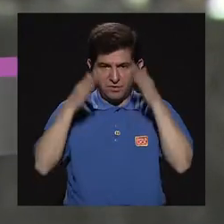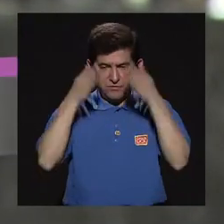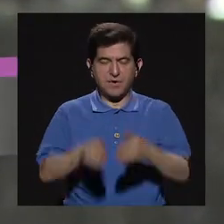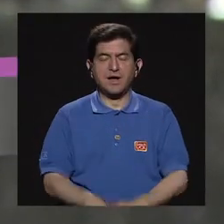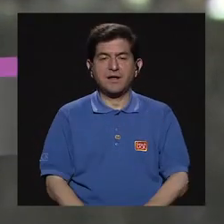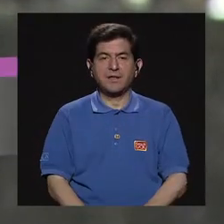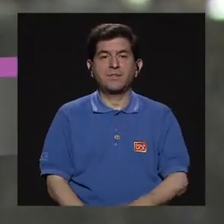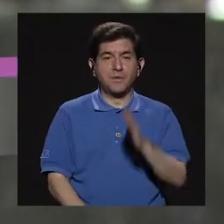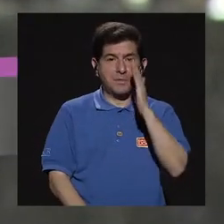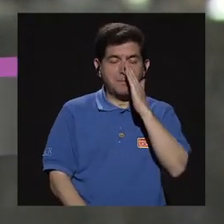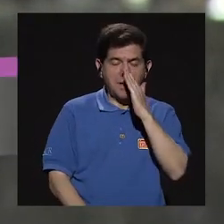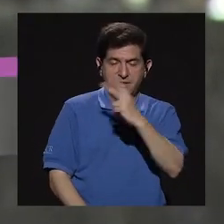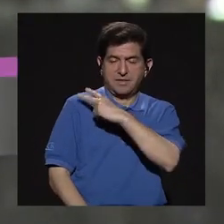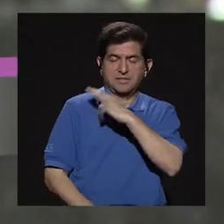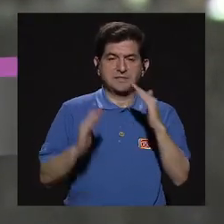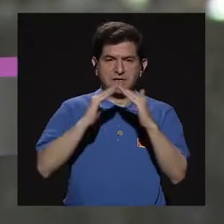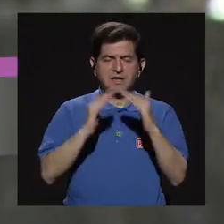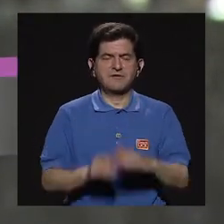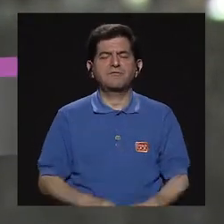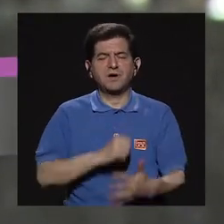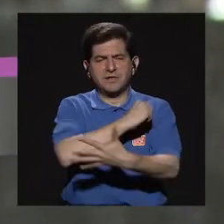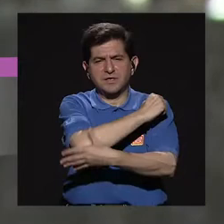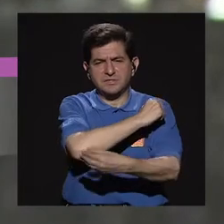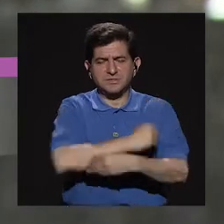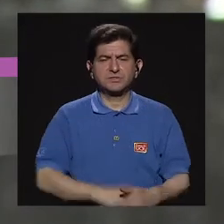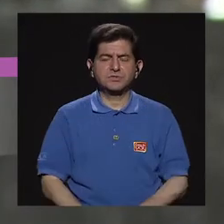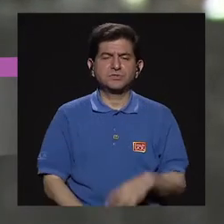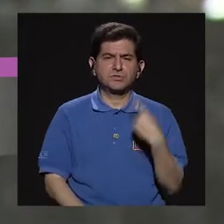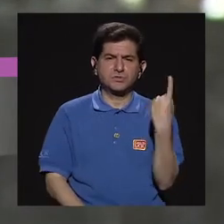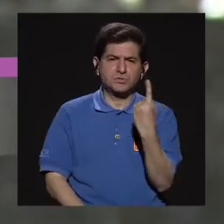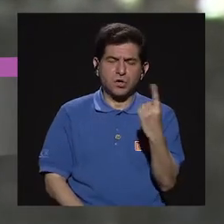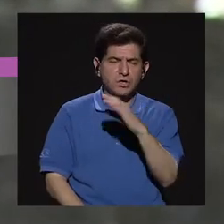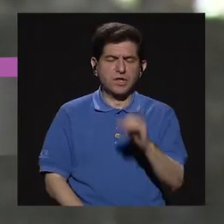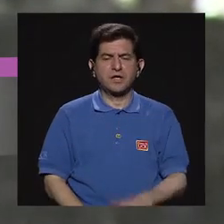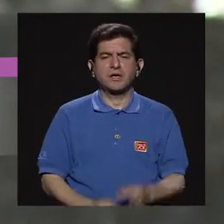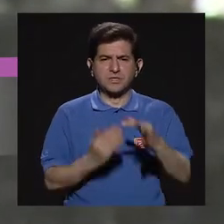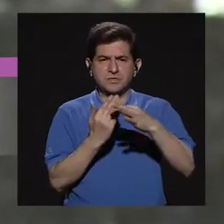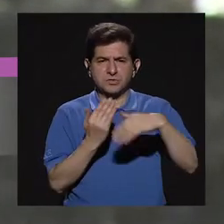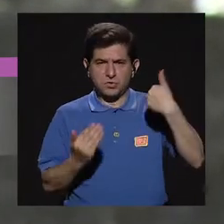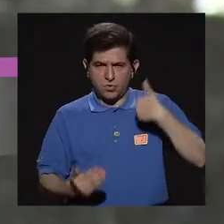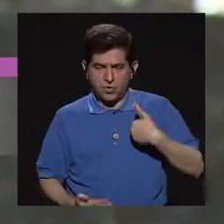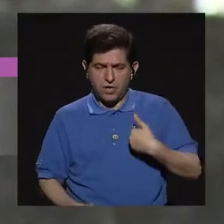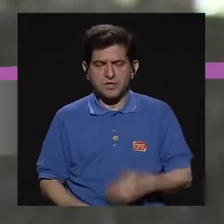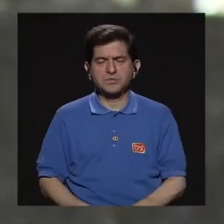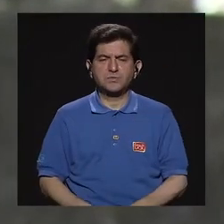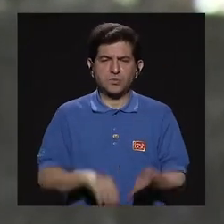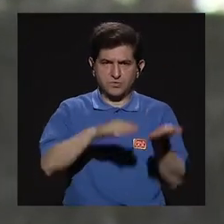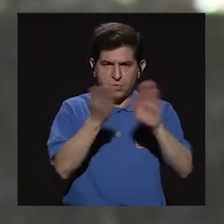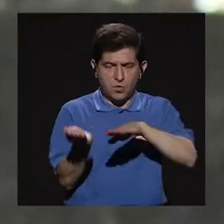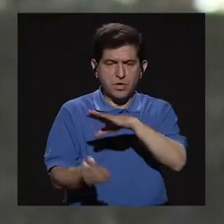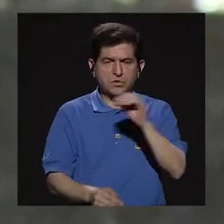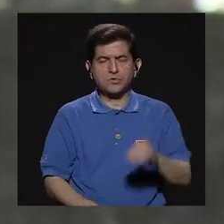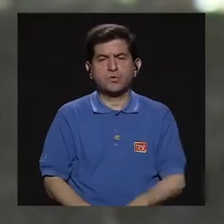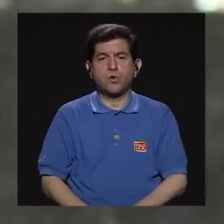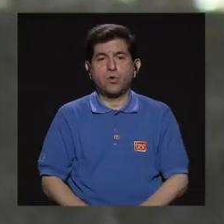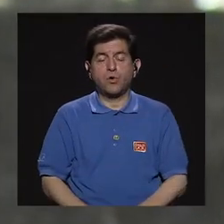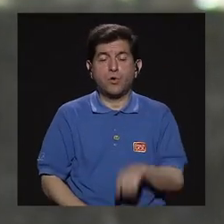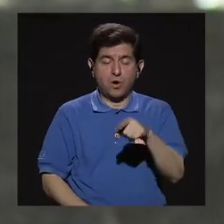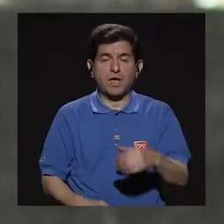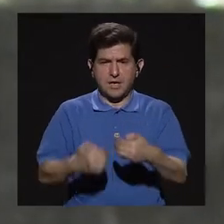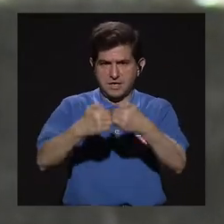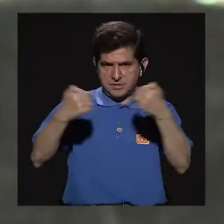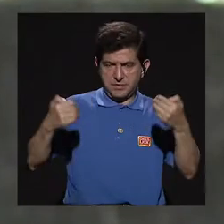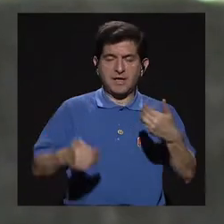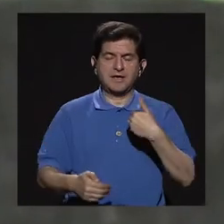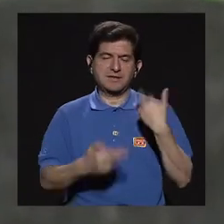hogar de escasos recursos, madres solteras, viudas, separadas, solitas digamos que tengan